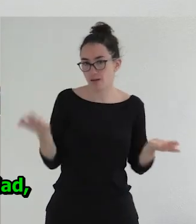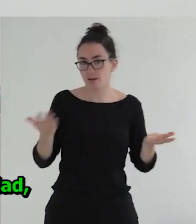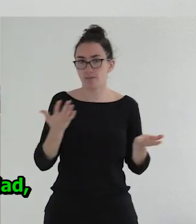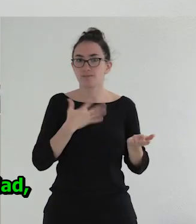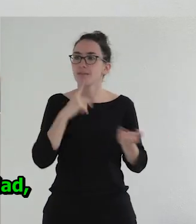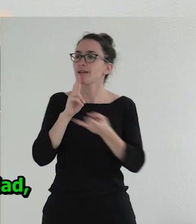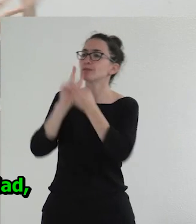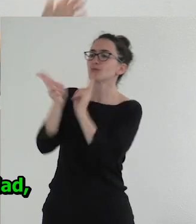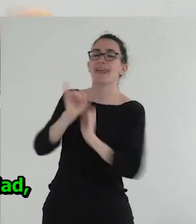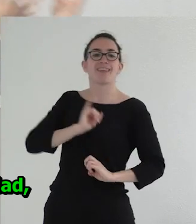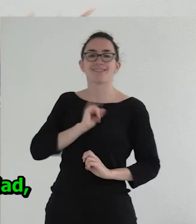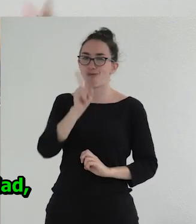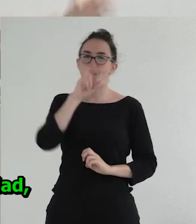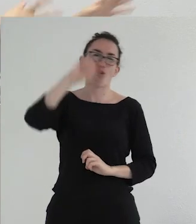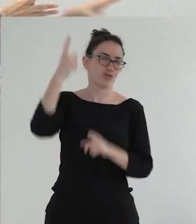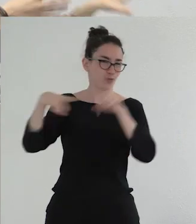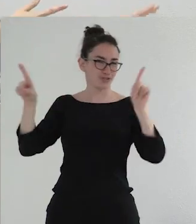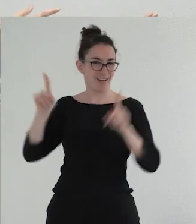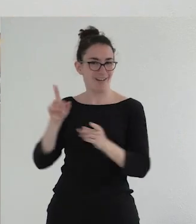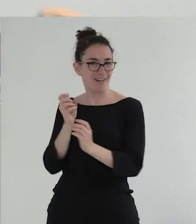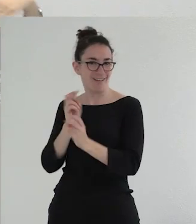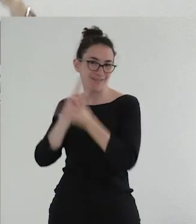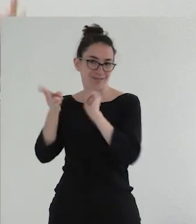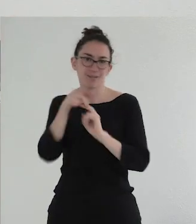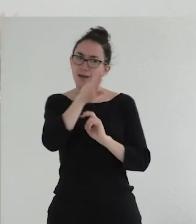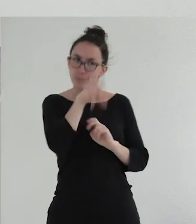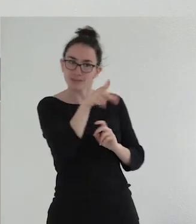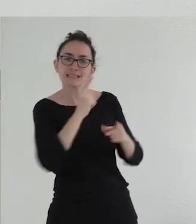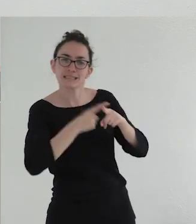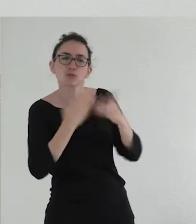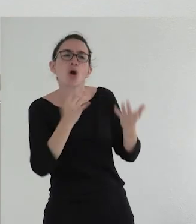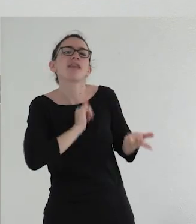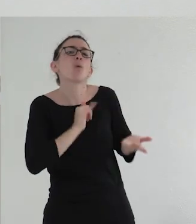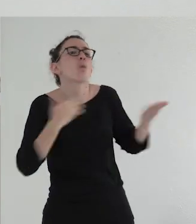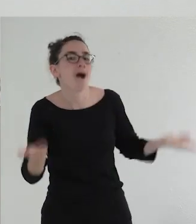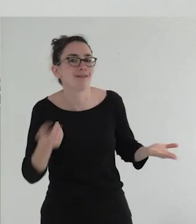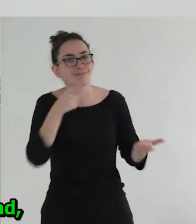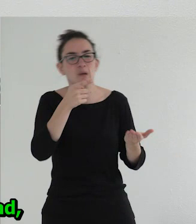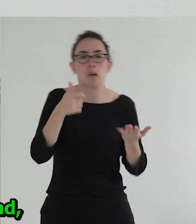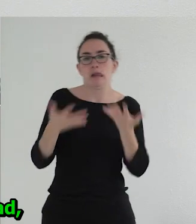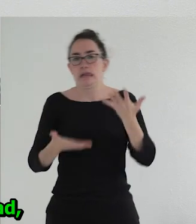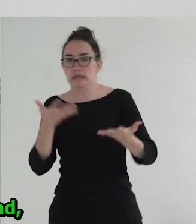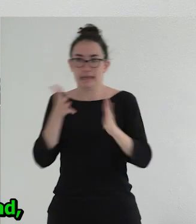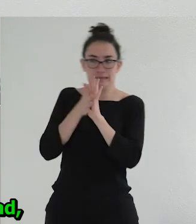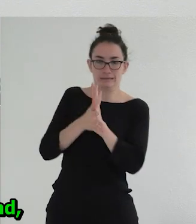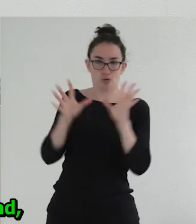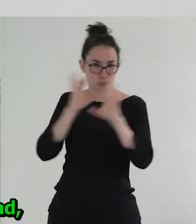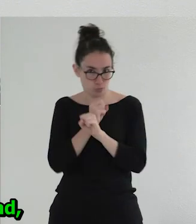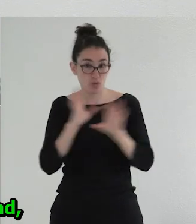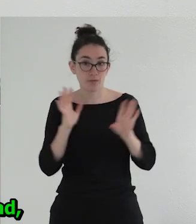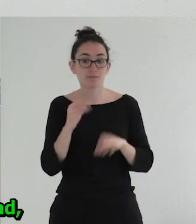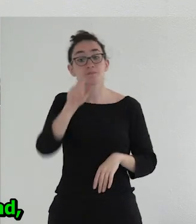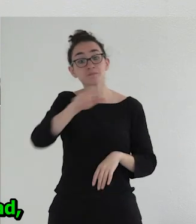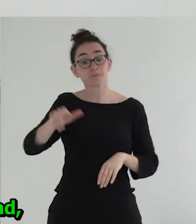que no te contesta por la identidad, que te contesta por otra cosa, es como, bueno, ya, eso sería tu sexo, pero, y tu identidad, porque, bueno, ahí es una cosa muy vaga. Y las personas pequeñas,